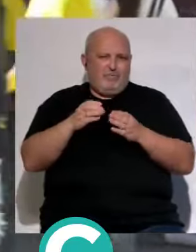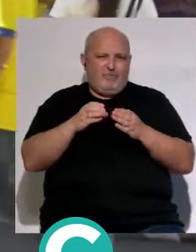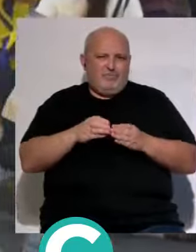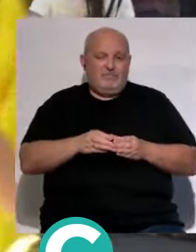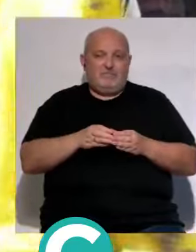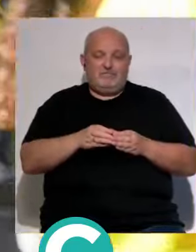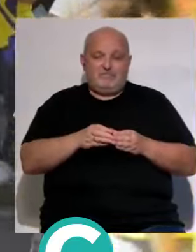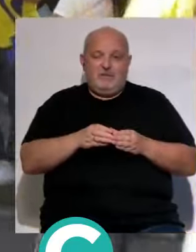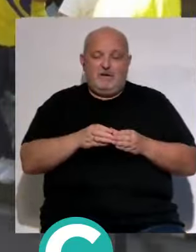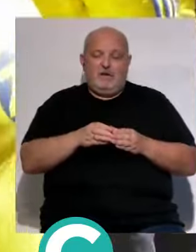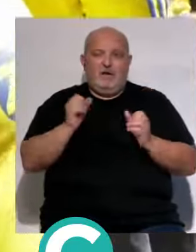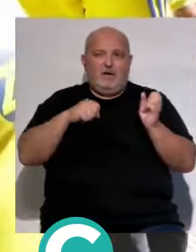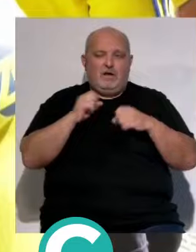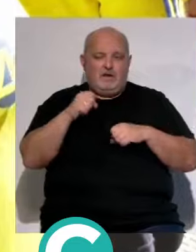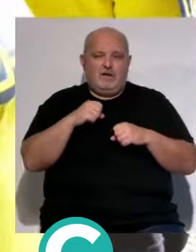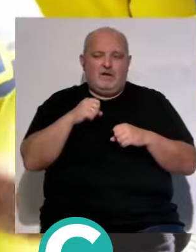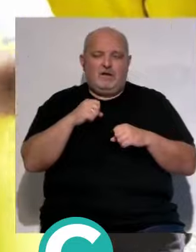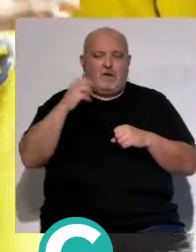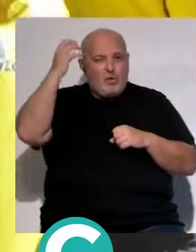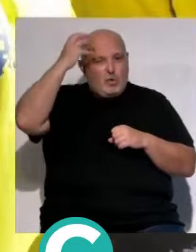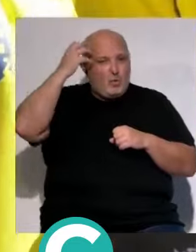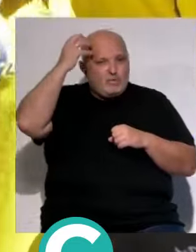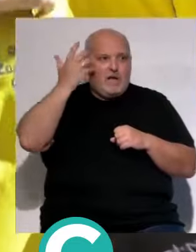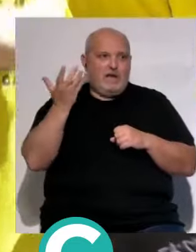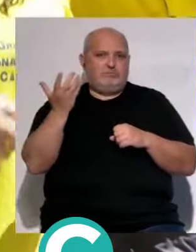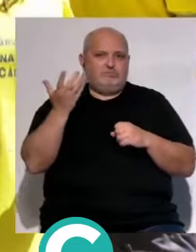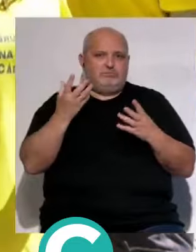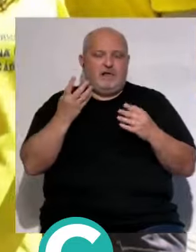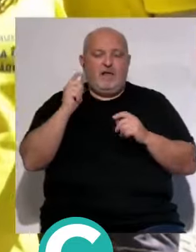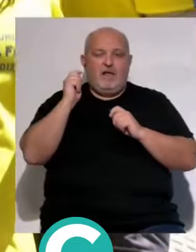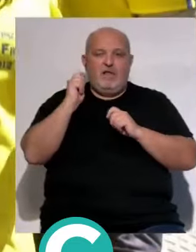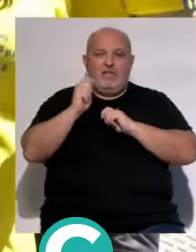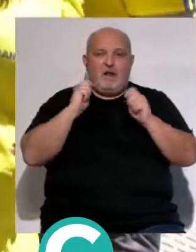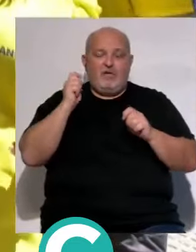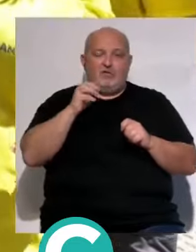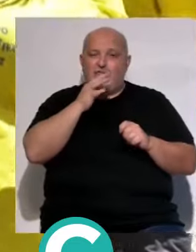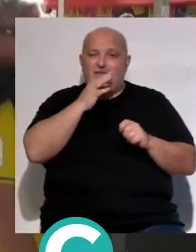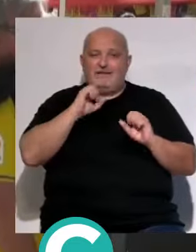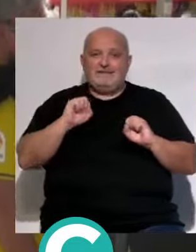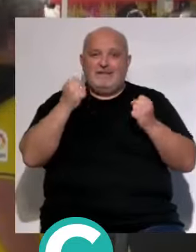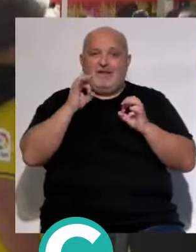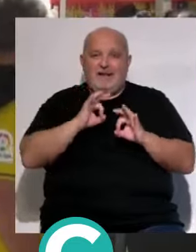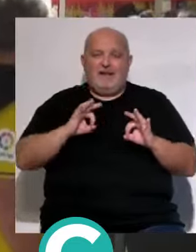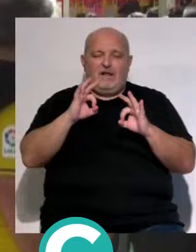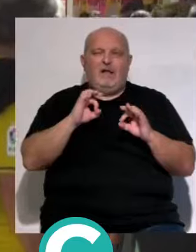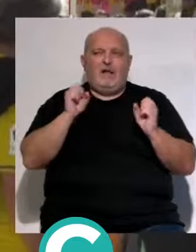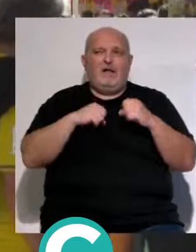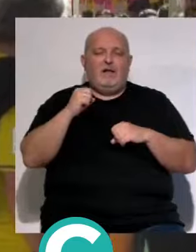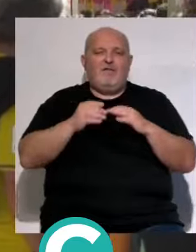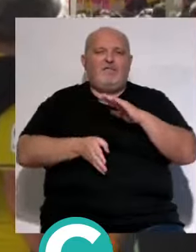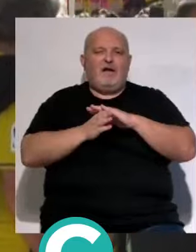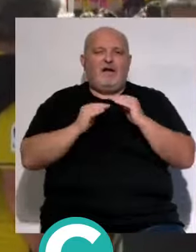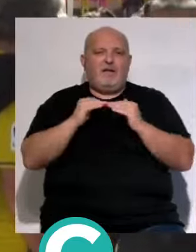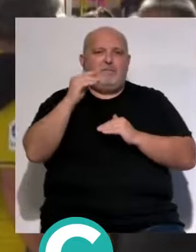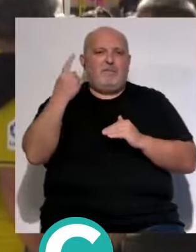de vista le pido que compita el Deportivo de la Coruña todavía en Zaragoza a día de hoy no se ha salvado pero Álvaro competir por el ascenso